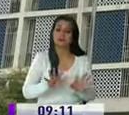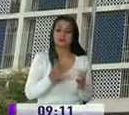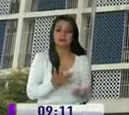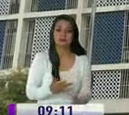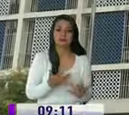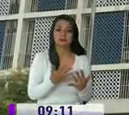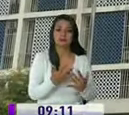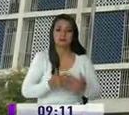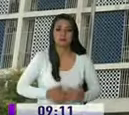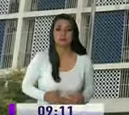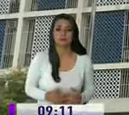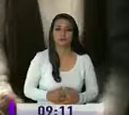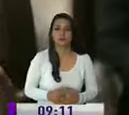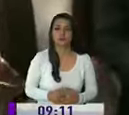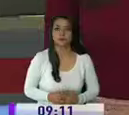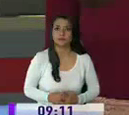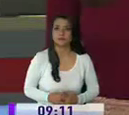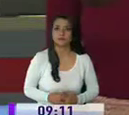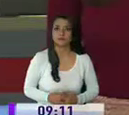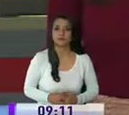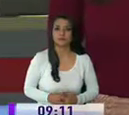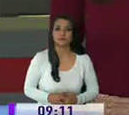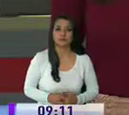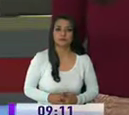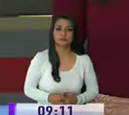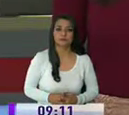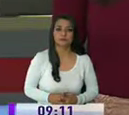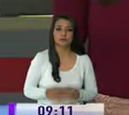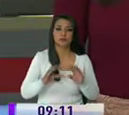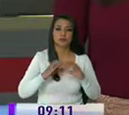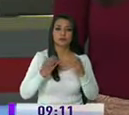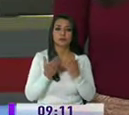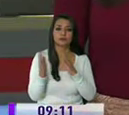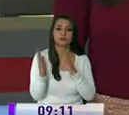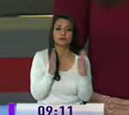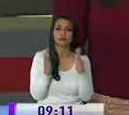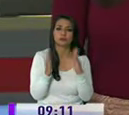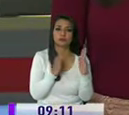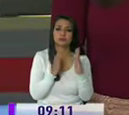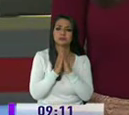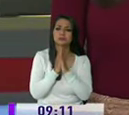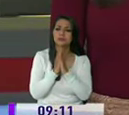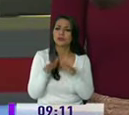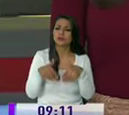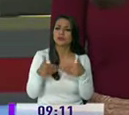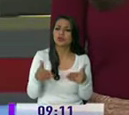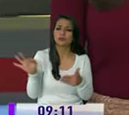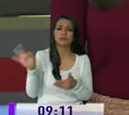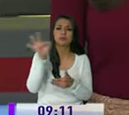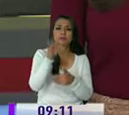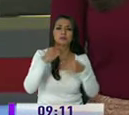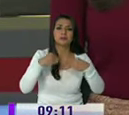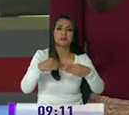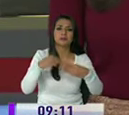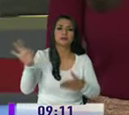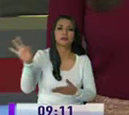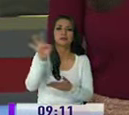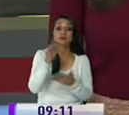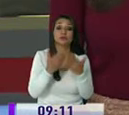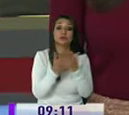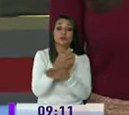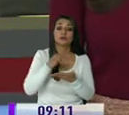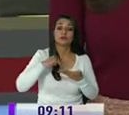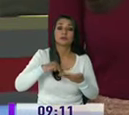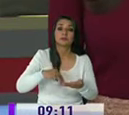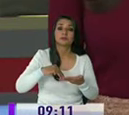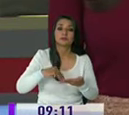Informó Héctor Romero Y la comisión transitoria busca los mecanismos para determinar el método de elección de los nuevos integrantes